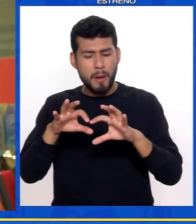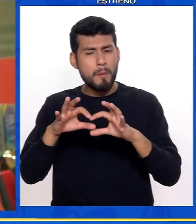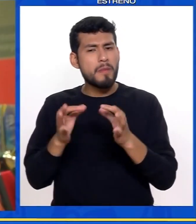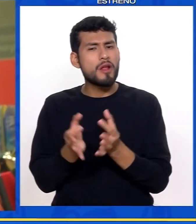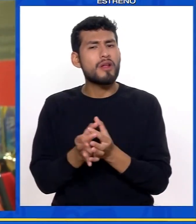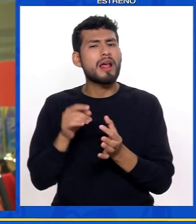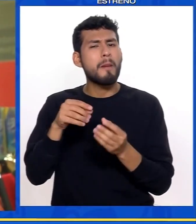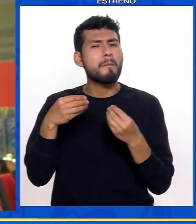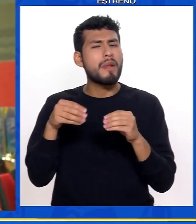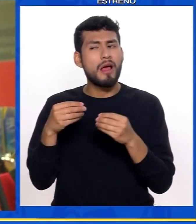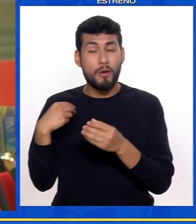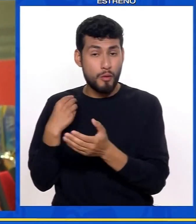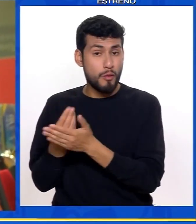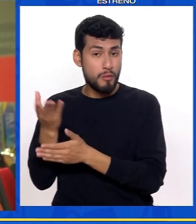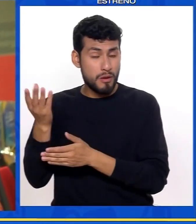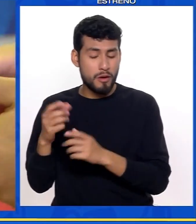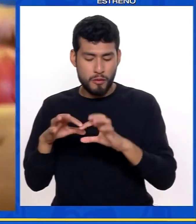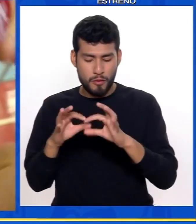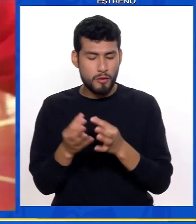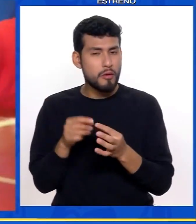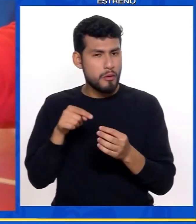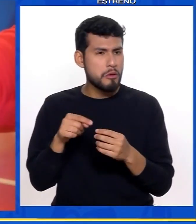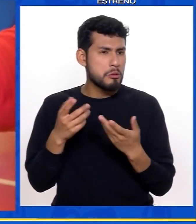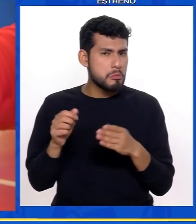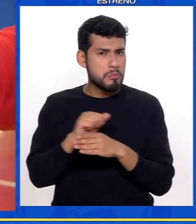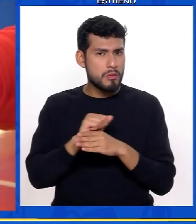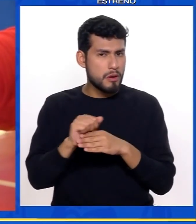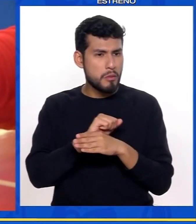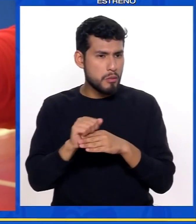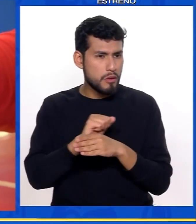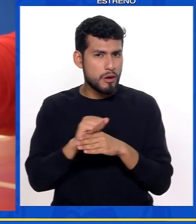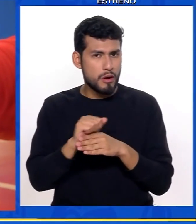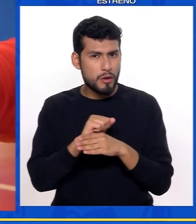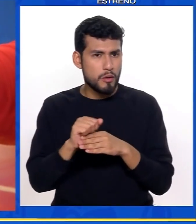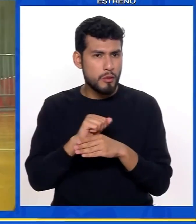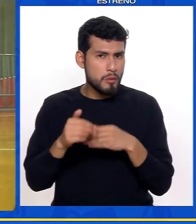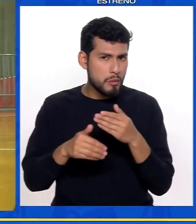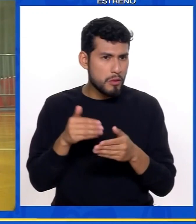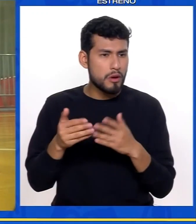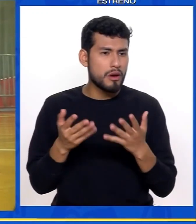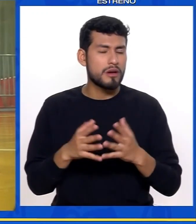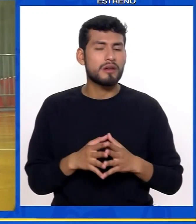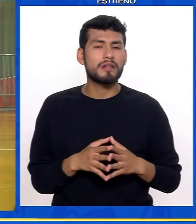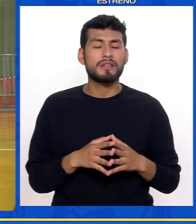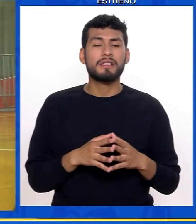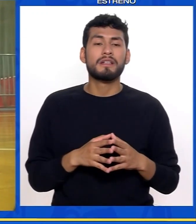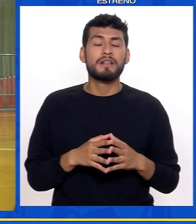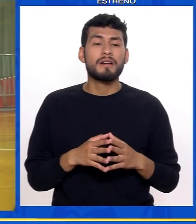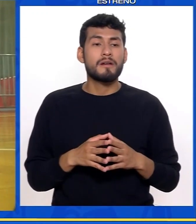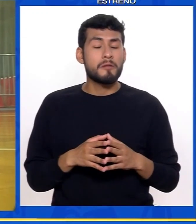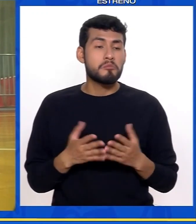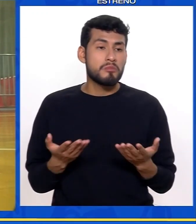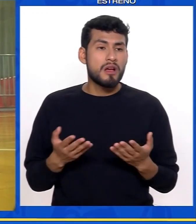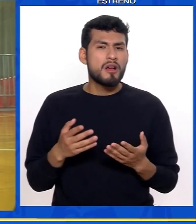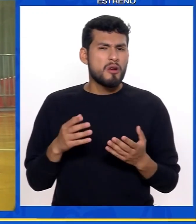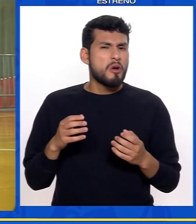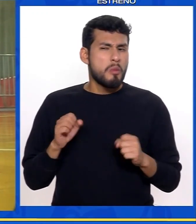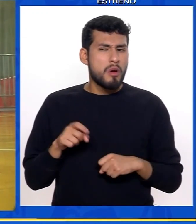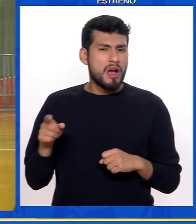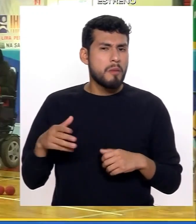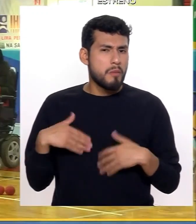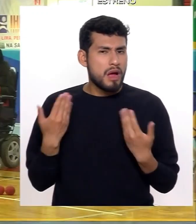pelotitas de plástico que habíamos comprado y lo hacíamos para hacer la medición y para que ella también